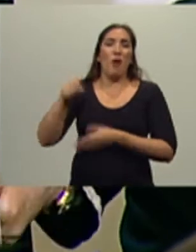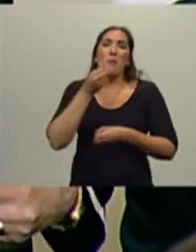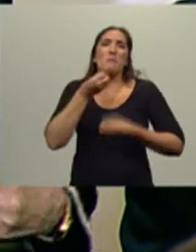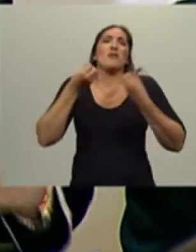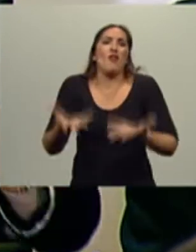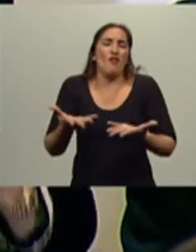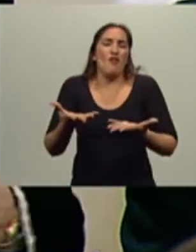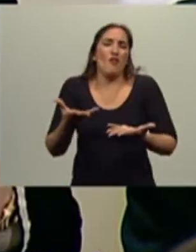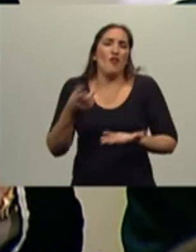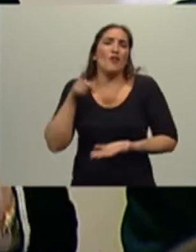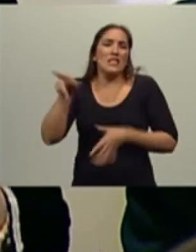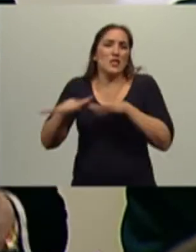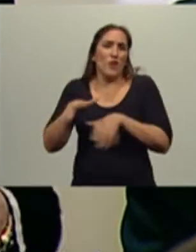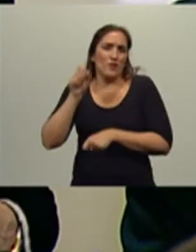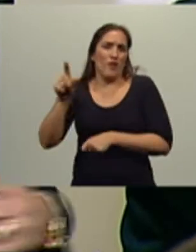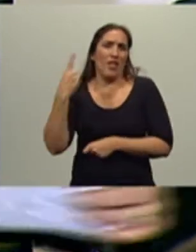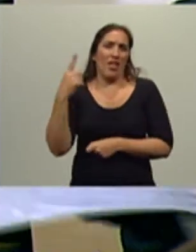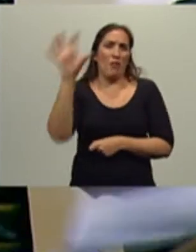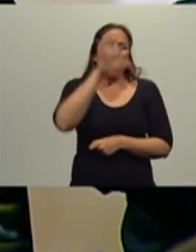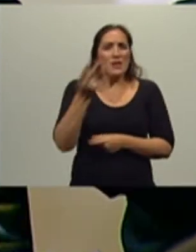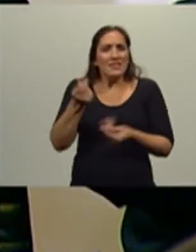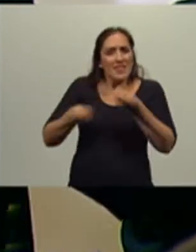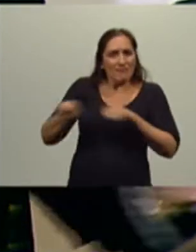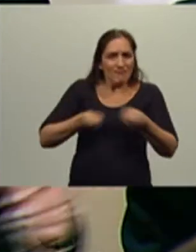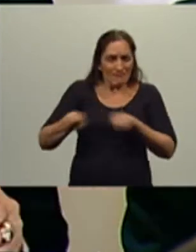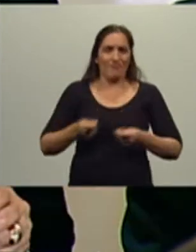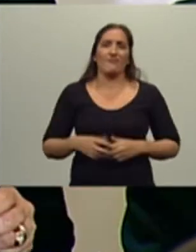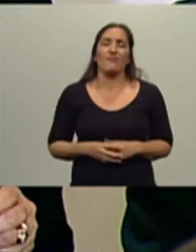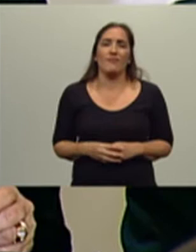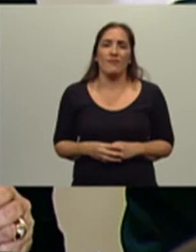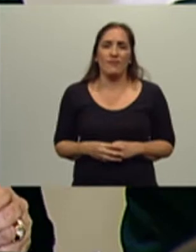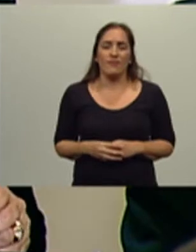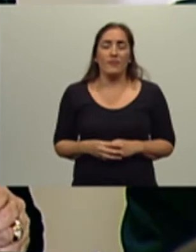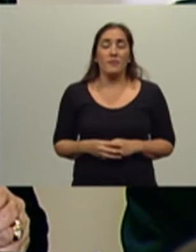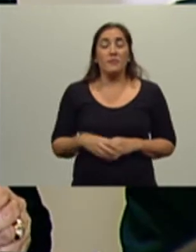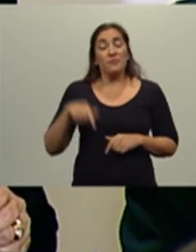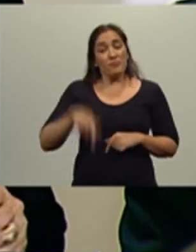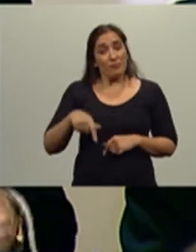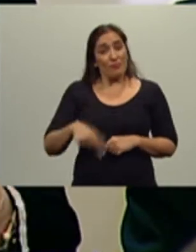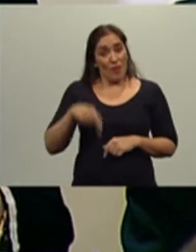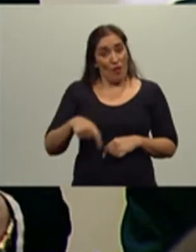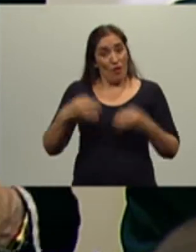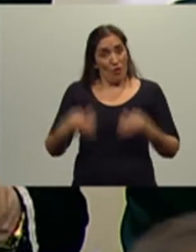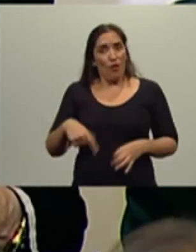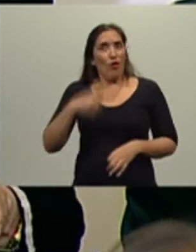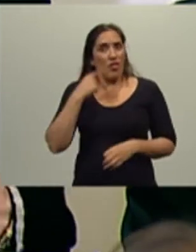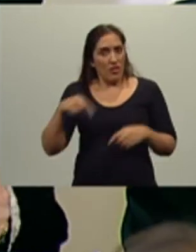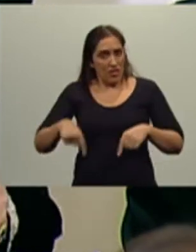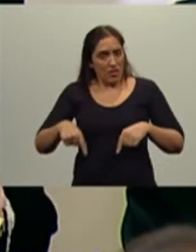situación financiera. También en el día de la fecha por